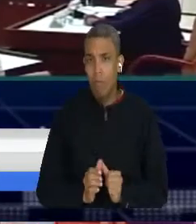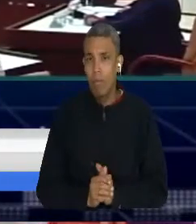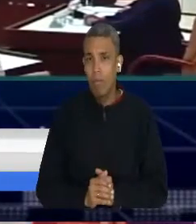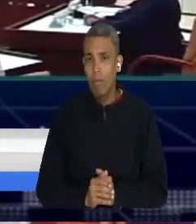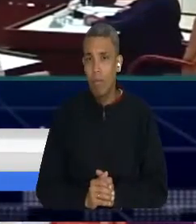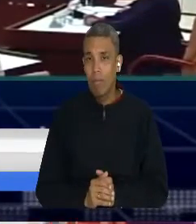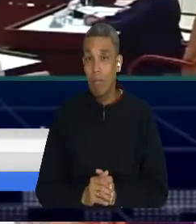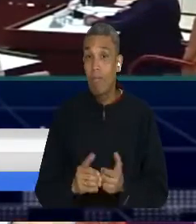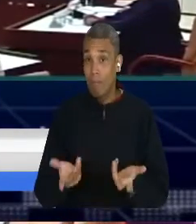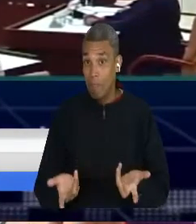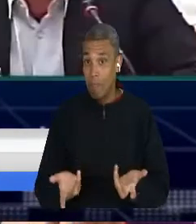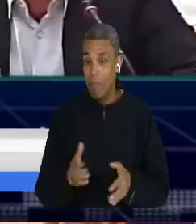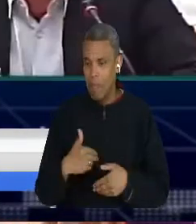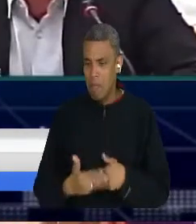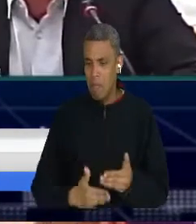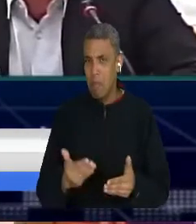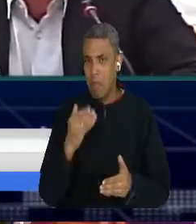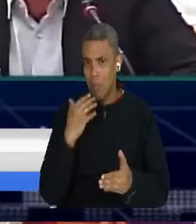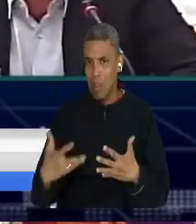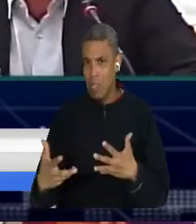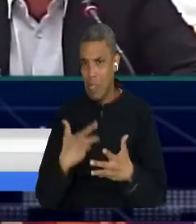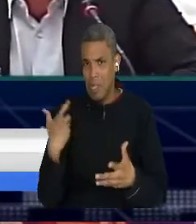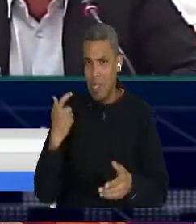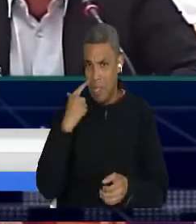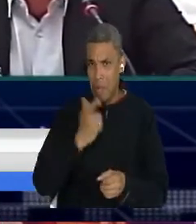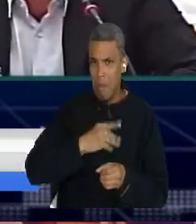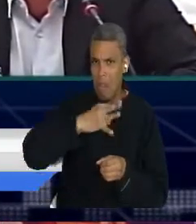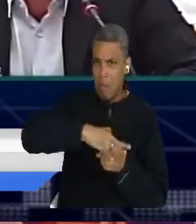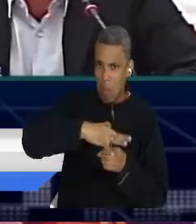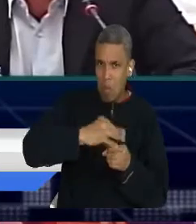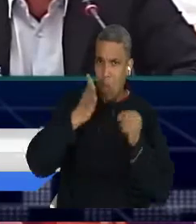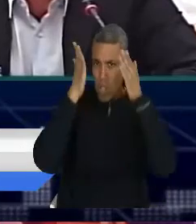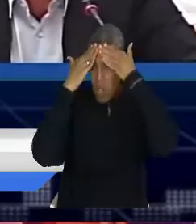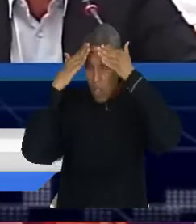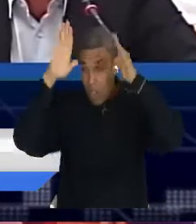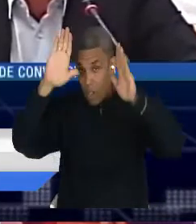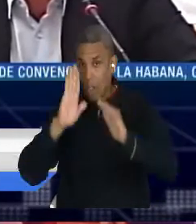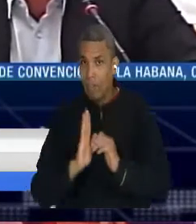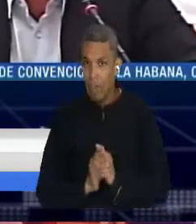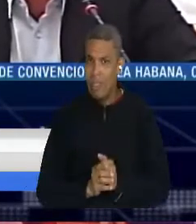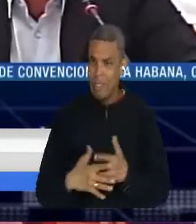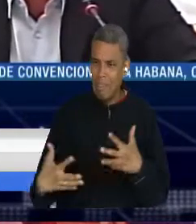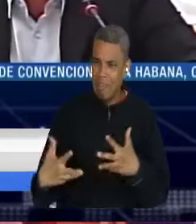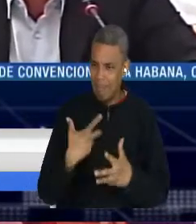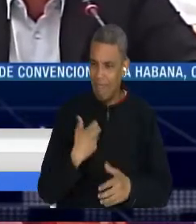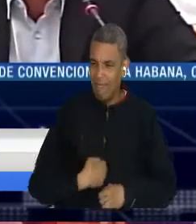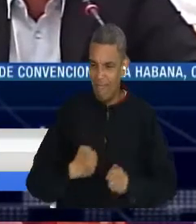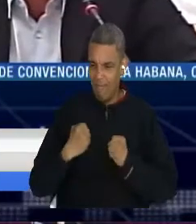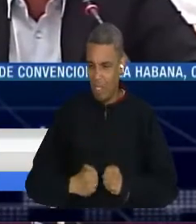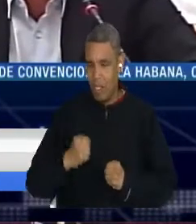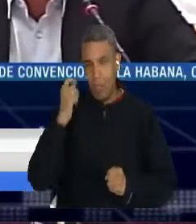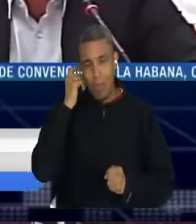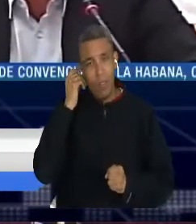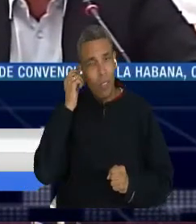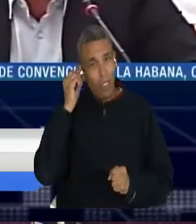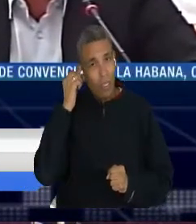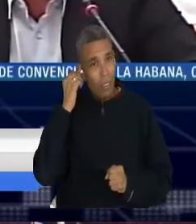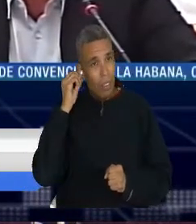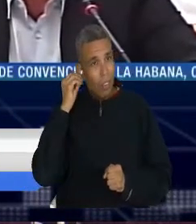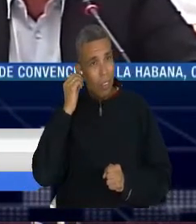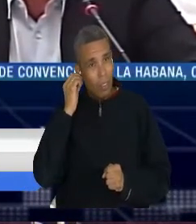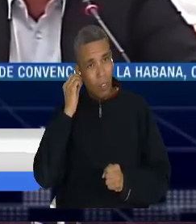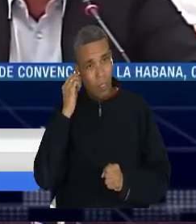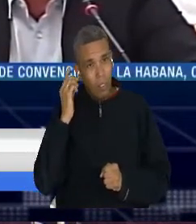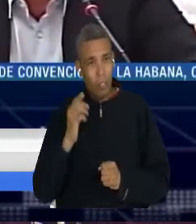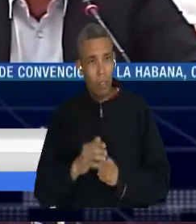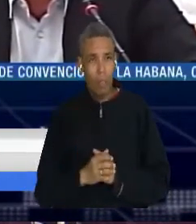hay una pluralidad en los pensamientos y en las ideas que de lograrse podríamos estar reconociéndonos como